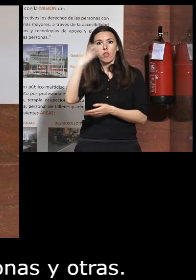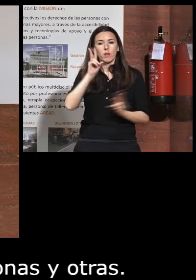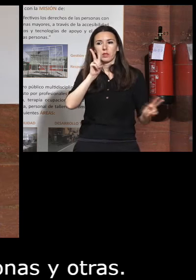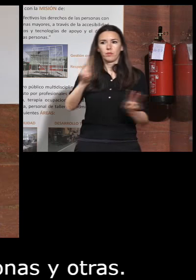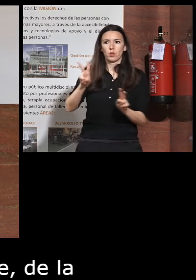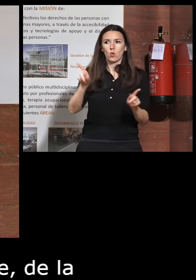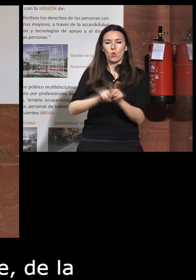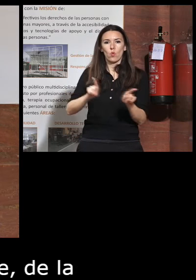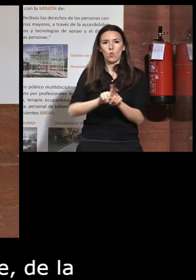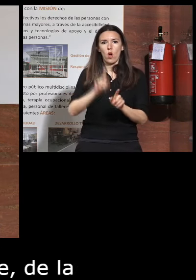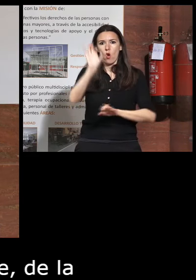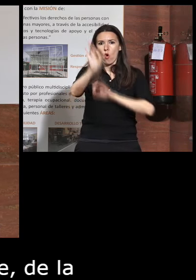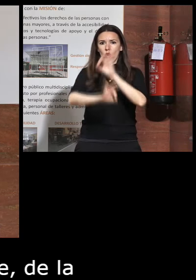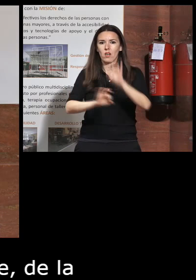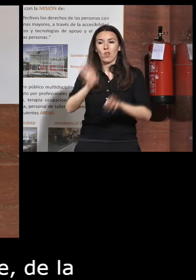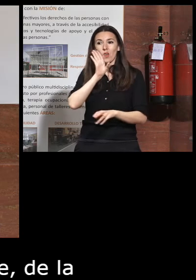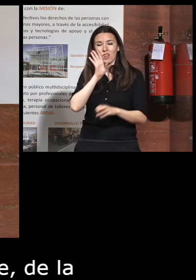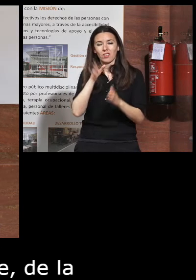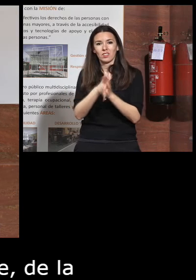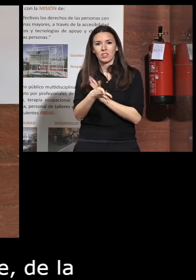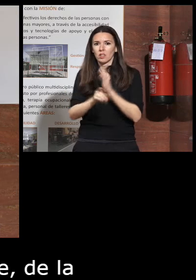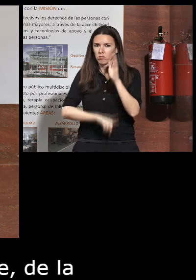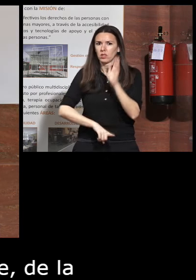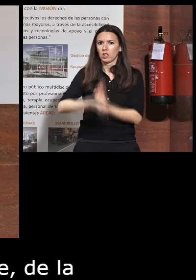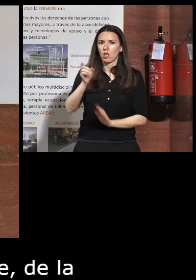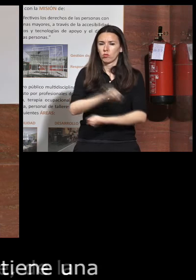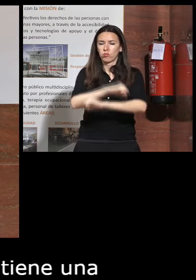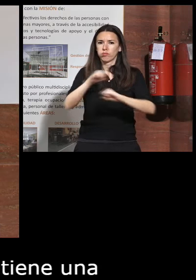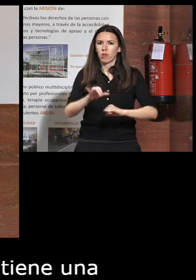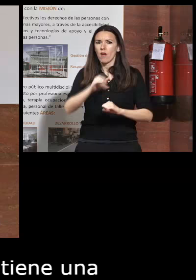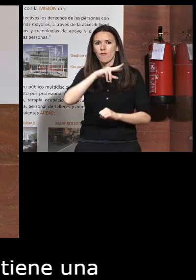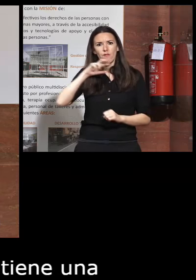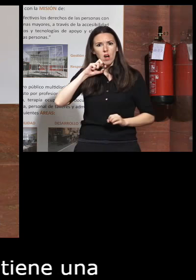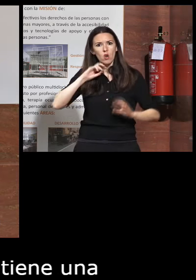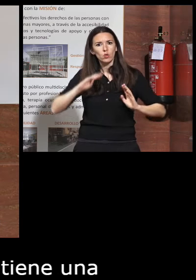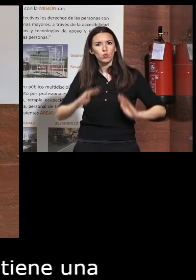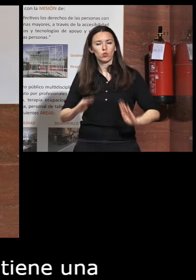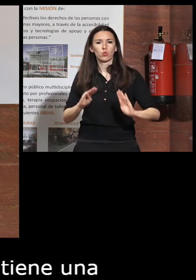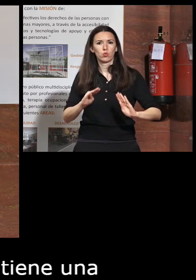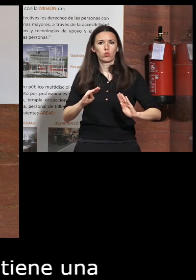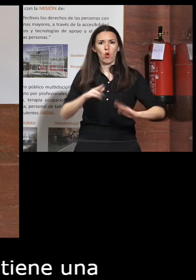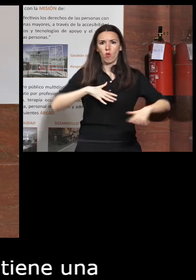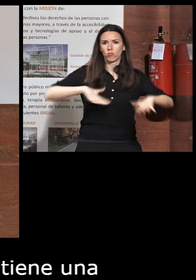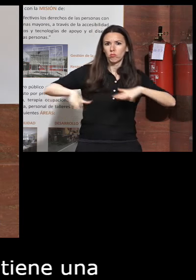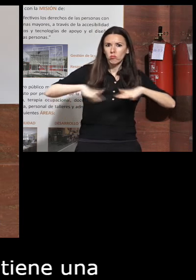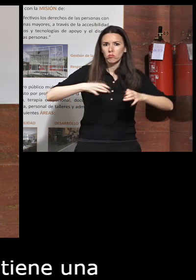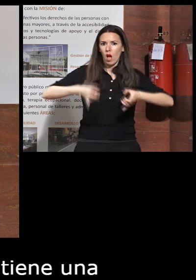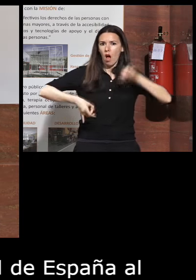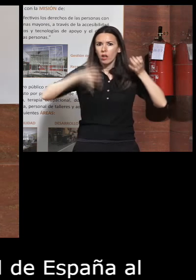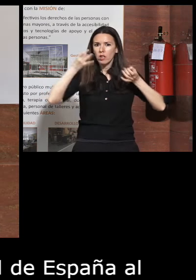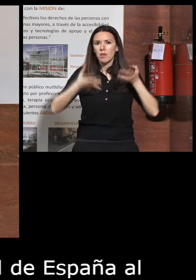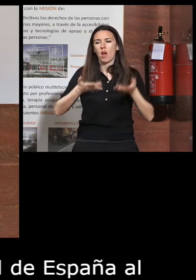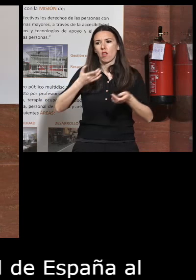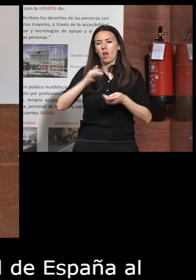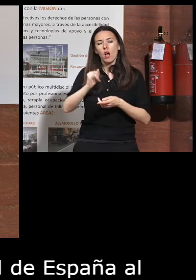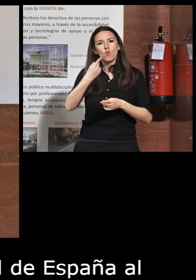como una organización como decía antes desarrollada con gran valor con gran actividad incluso una cosa